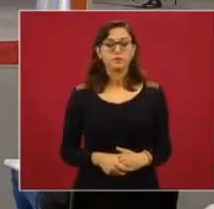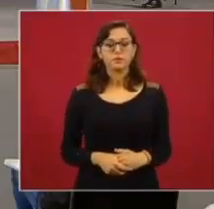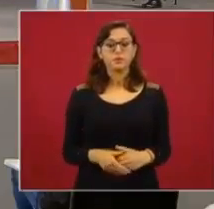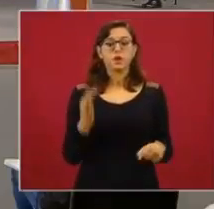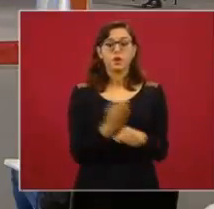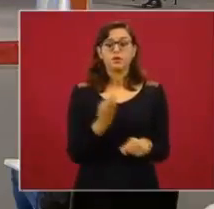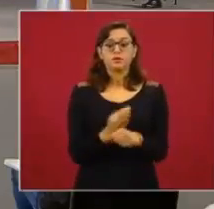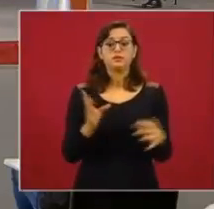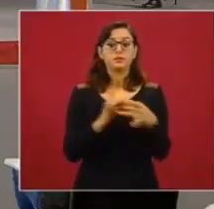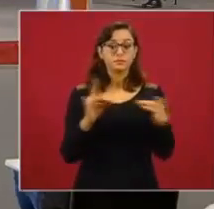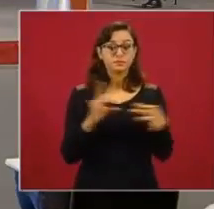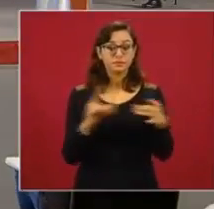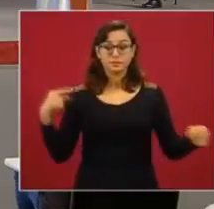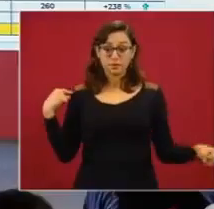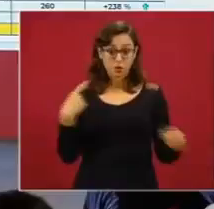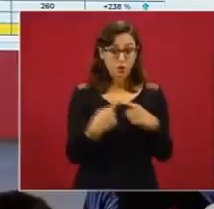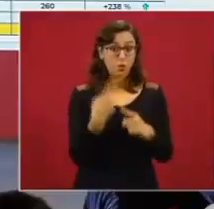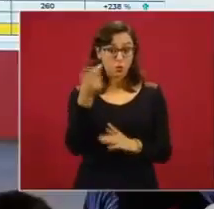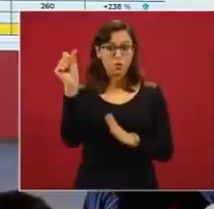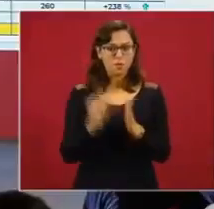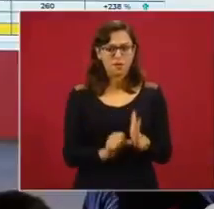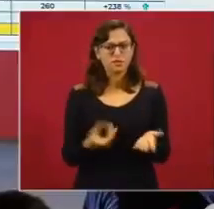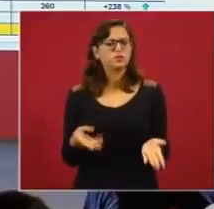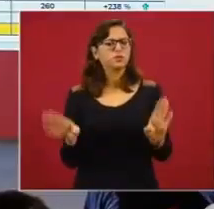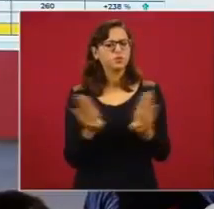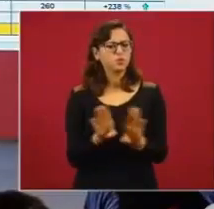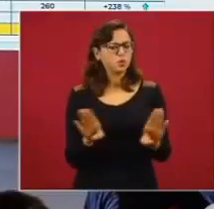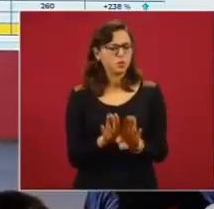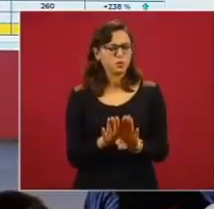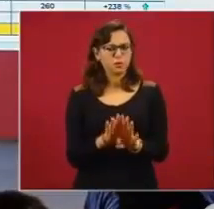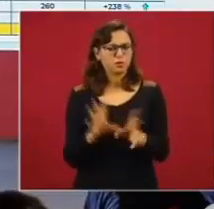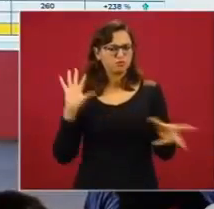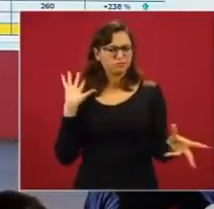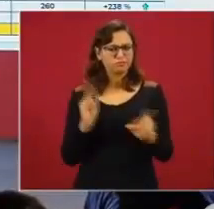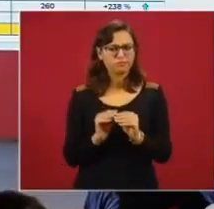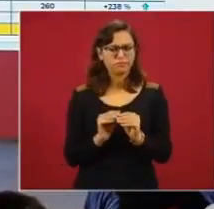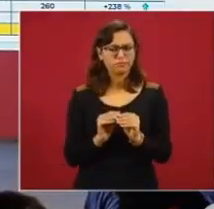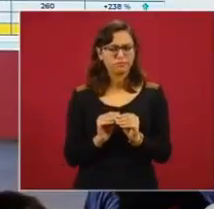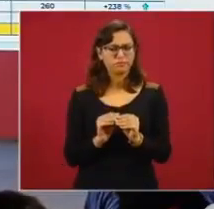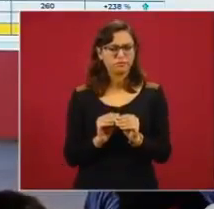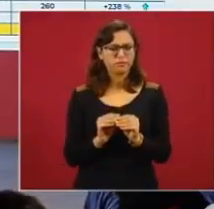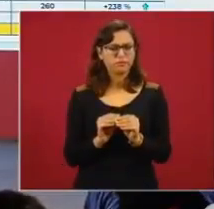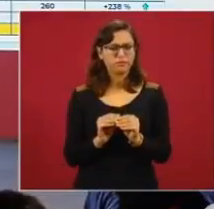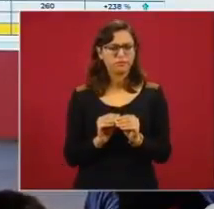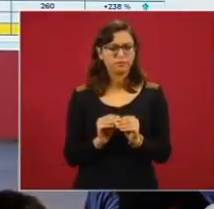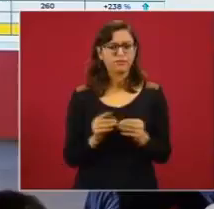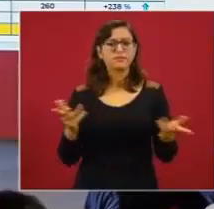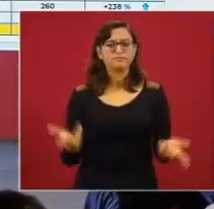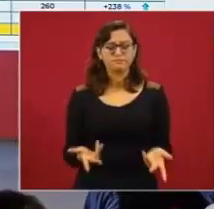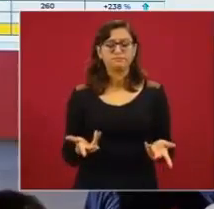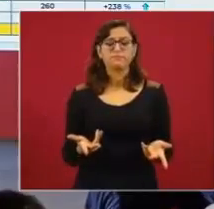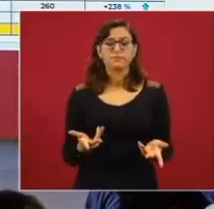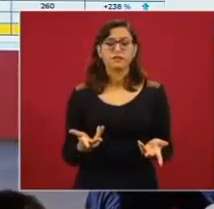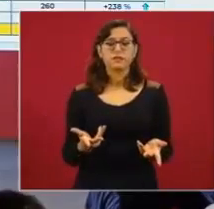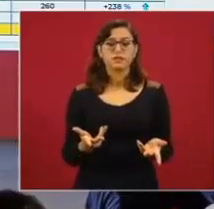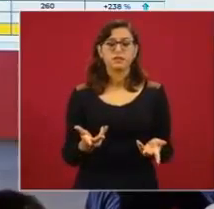que tenemos durante este mes. Estos resultados son lo que se ha hecho, el esfuerzo que han